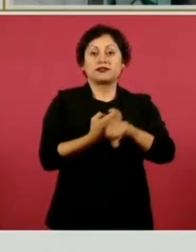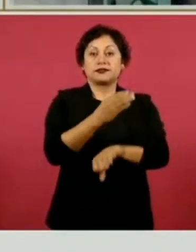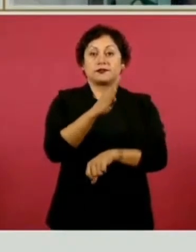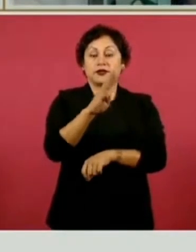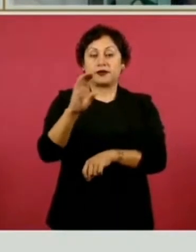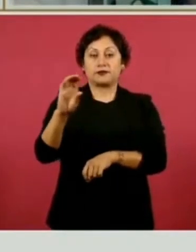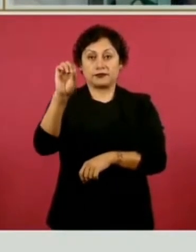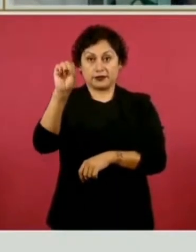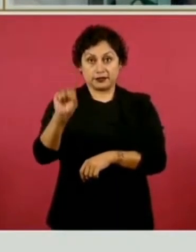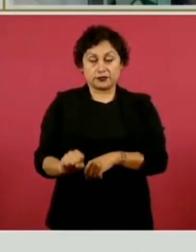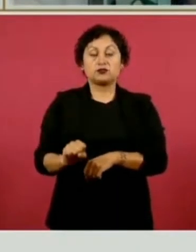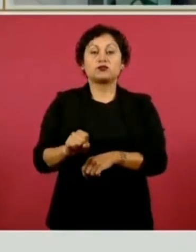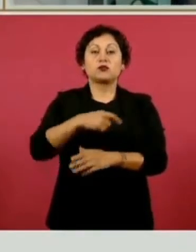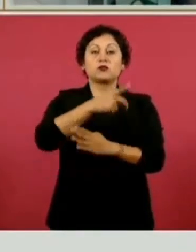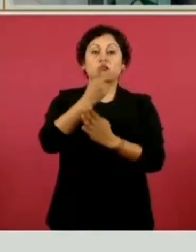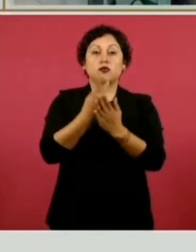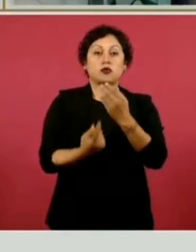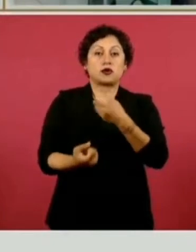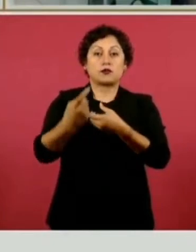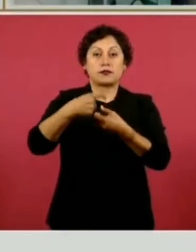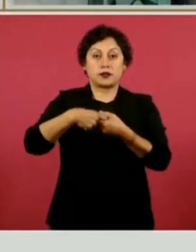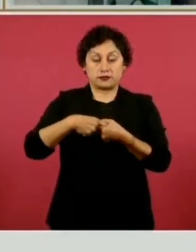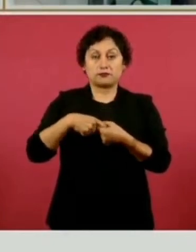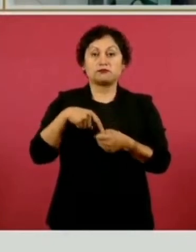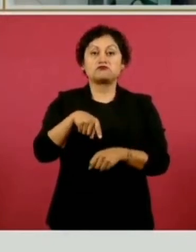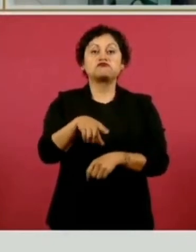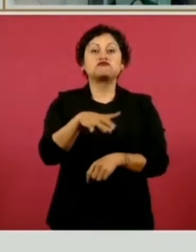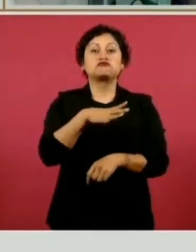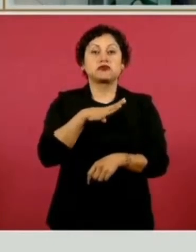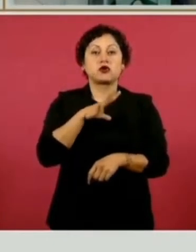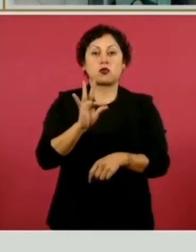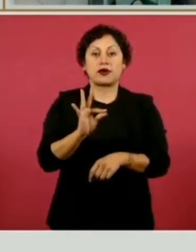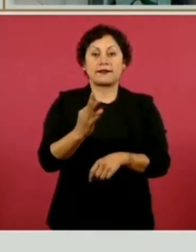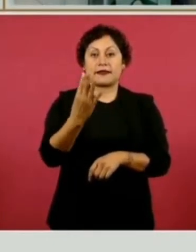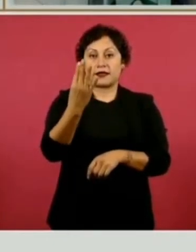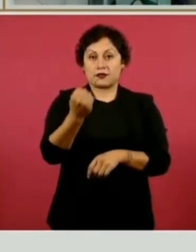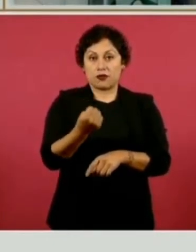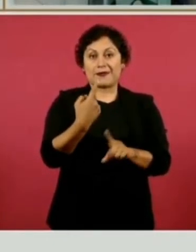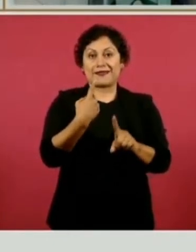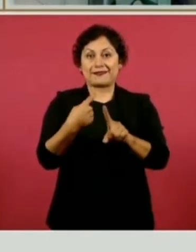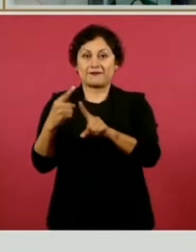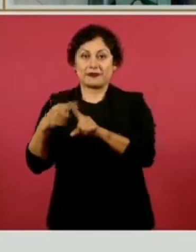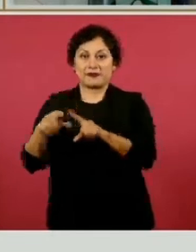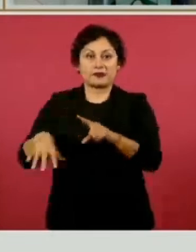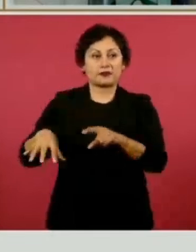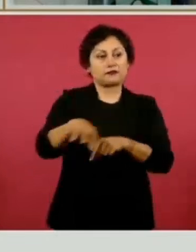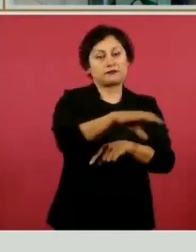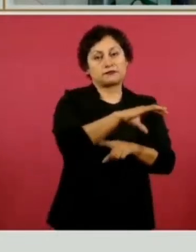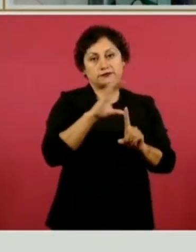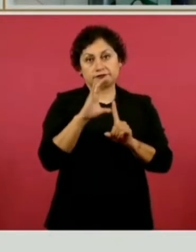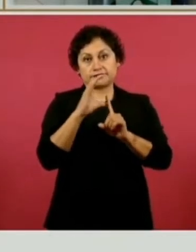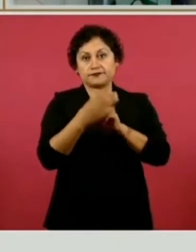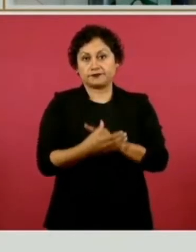en la clínica es nuestra, tenemos 49 comités de salud que han ejercido ya 34